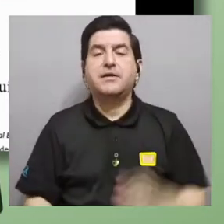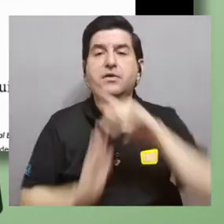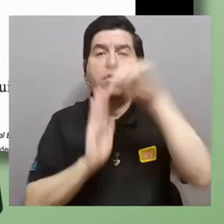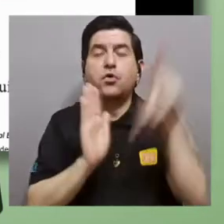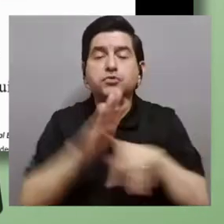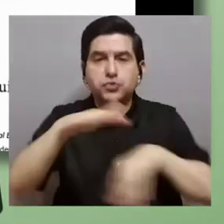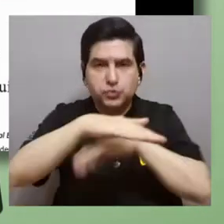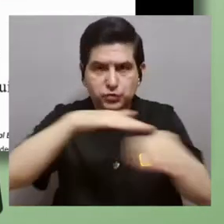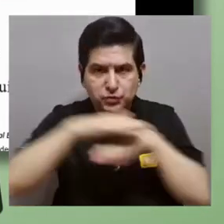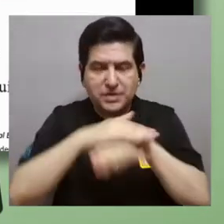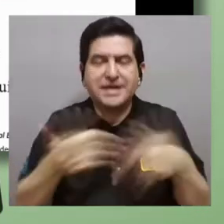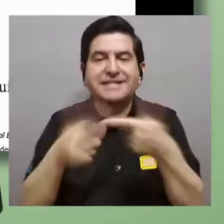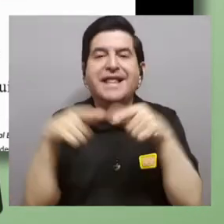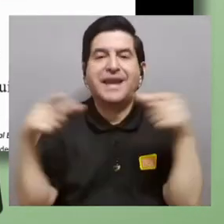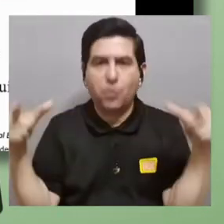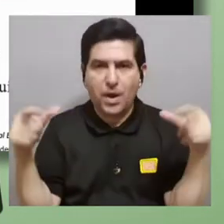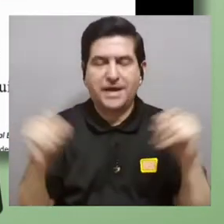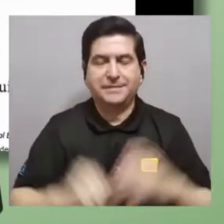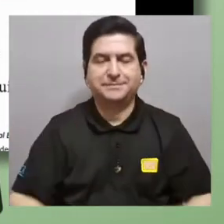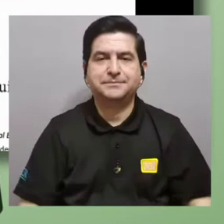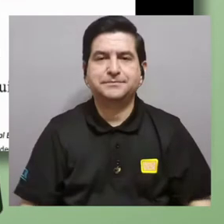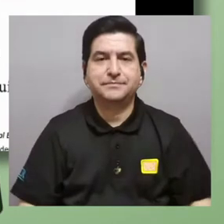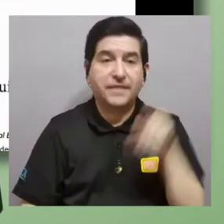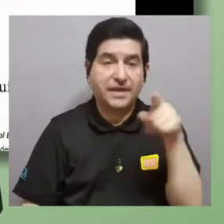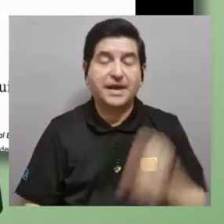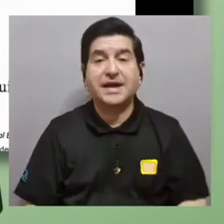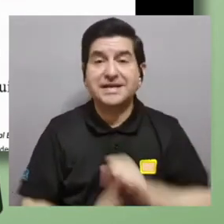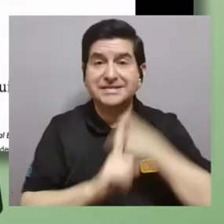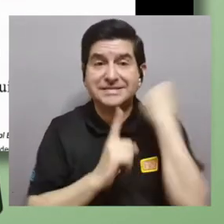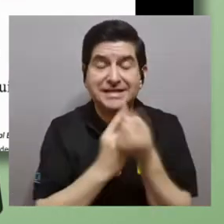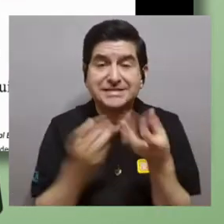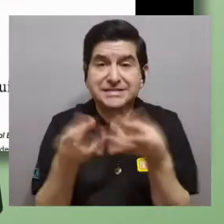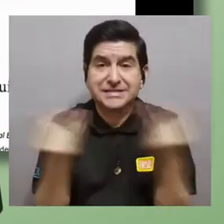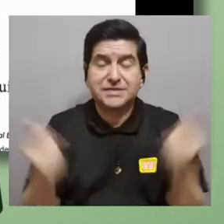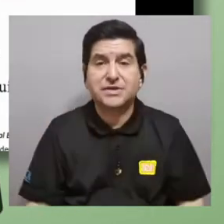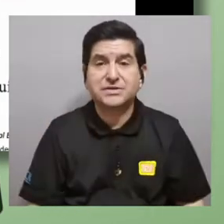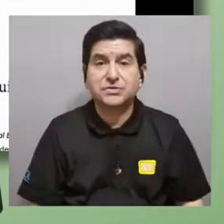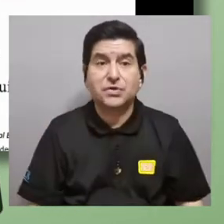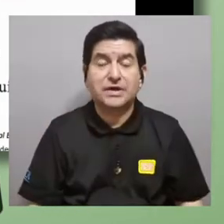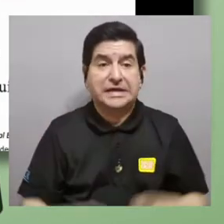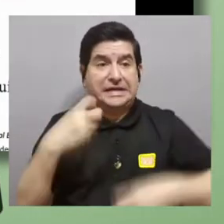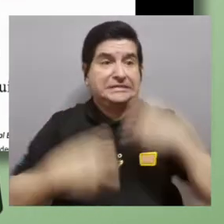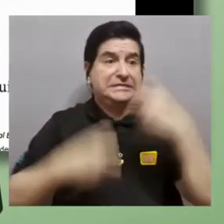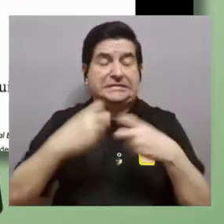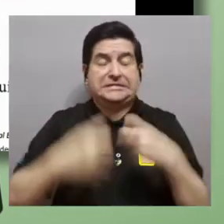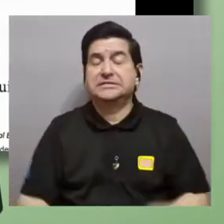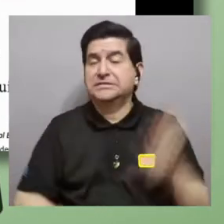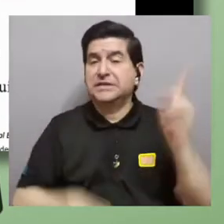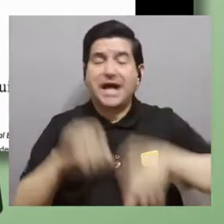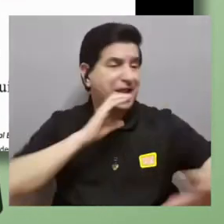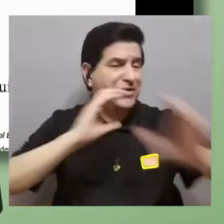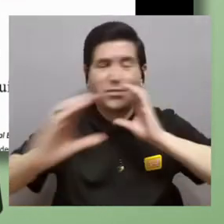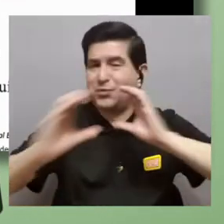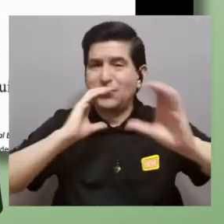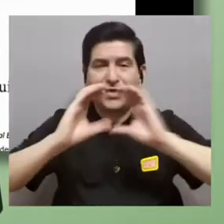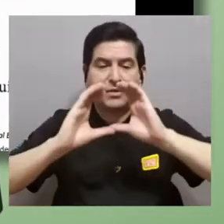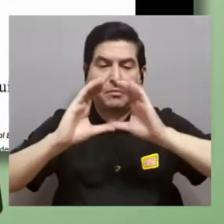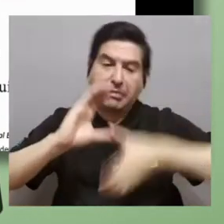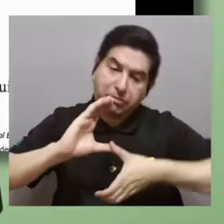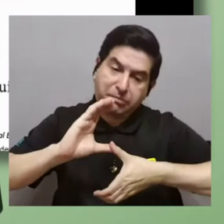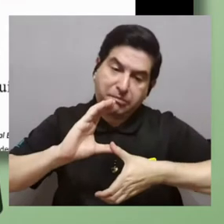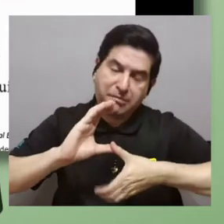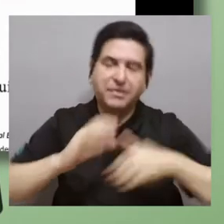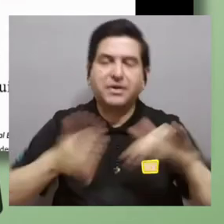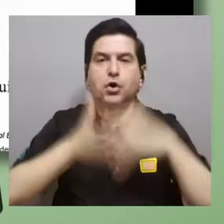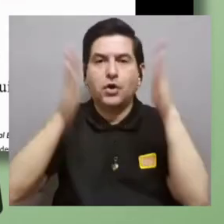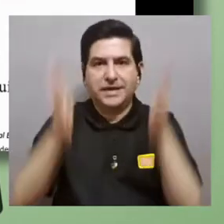principios fundamentales de ese lenguaje esa colisión lo que genera es una catástrofe cuando no nos podemos comunicar con